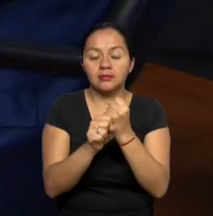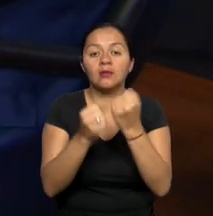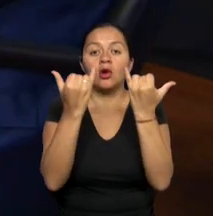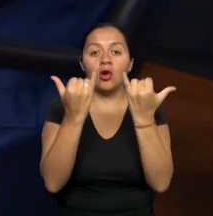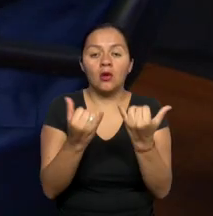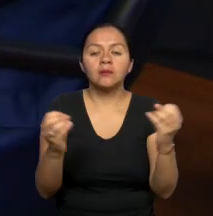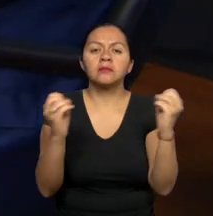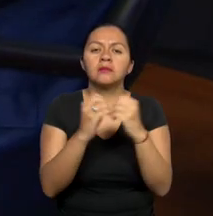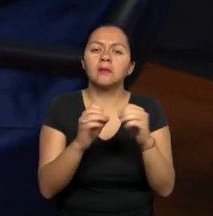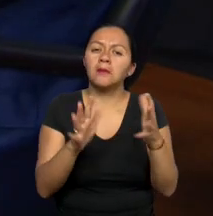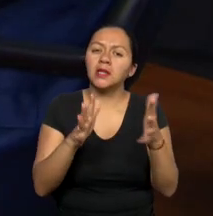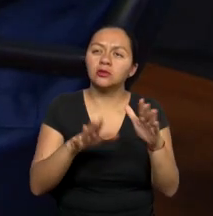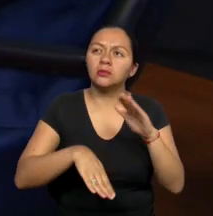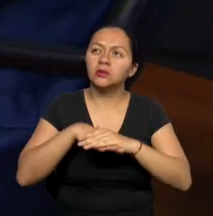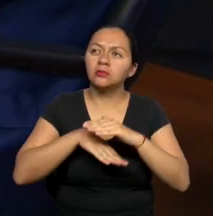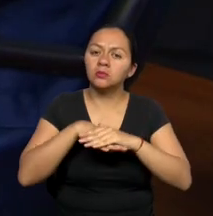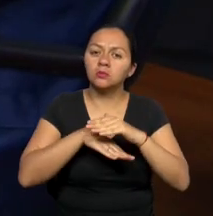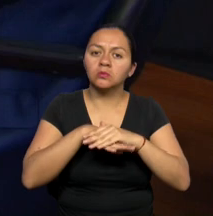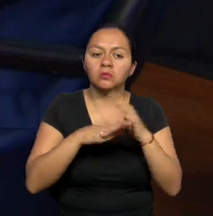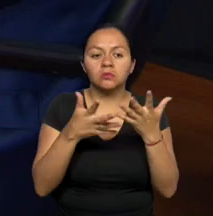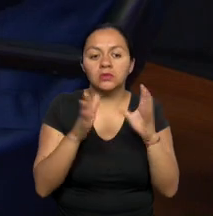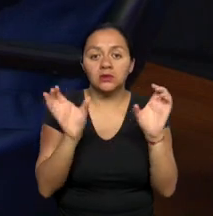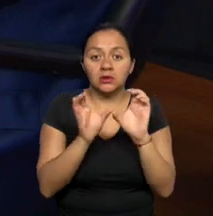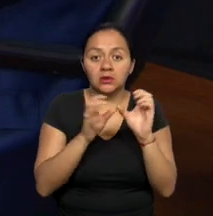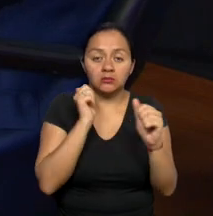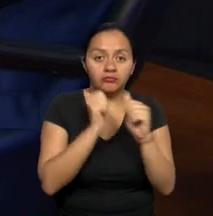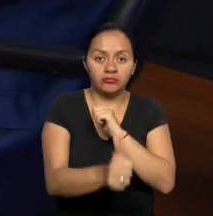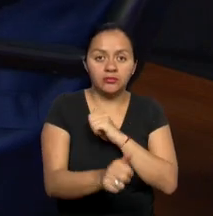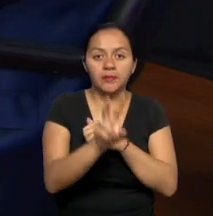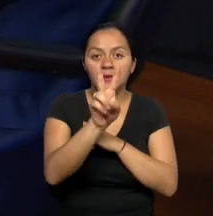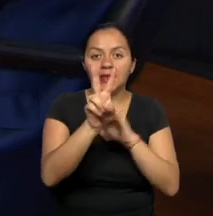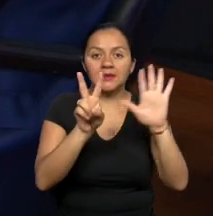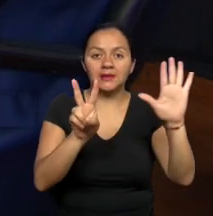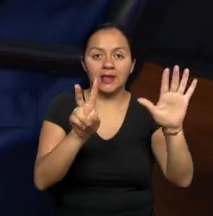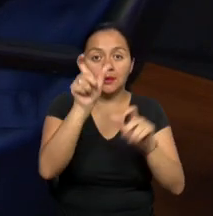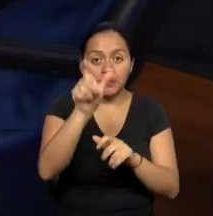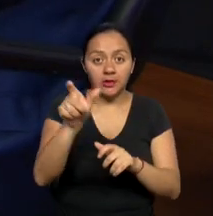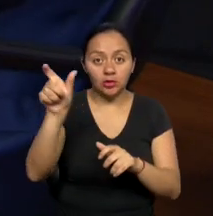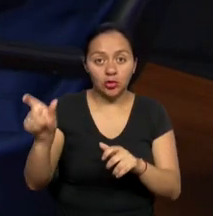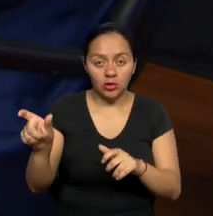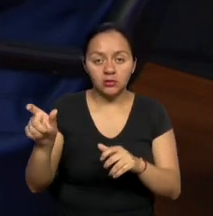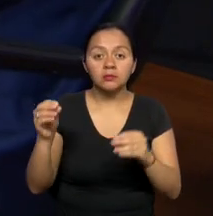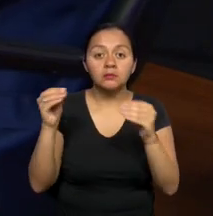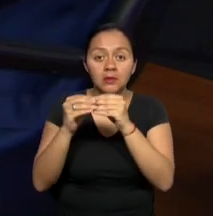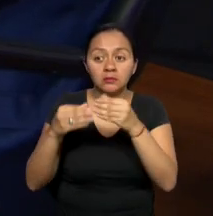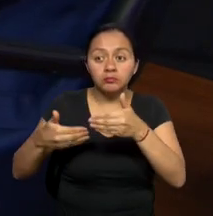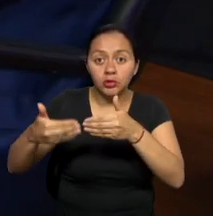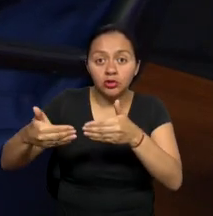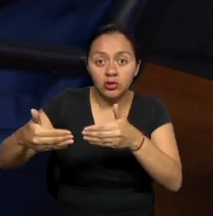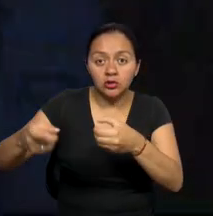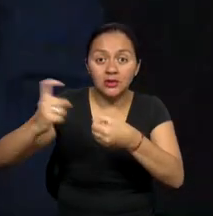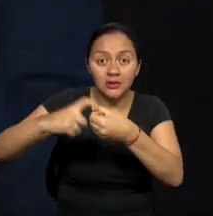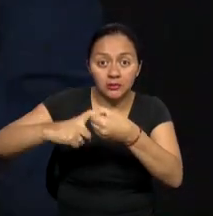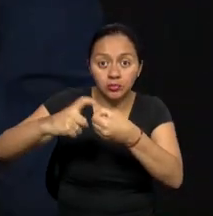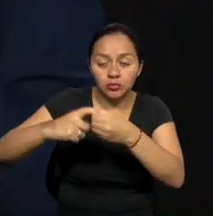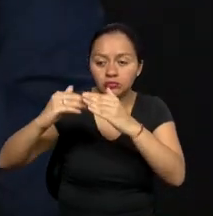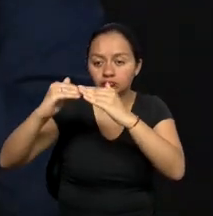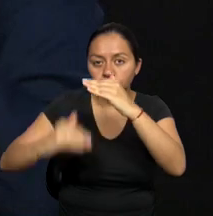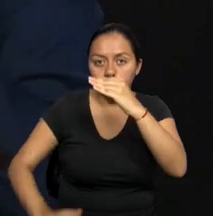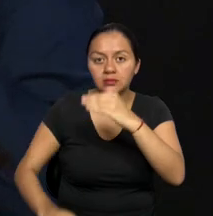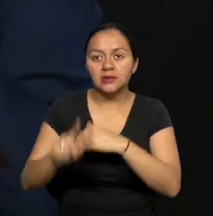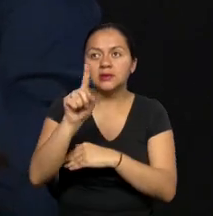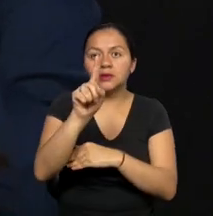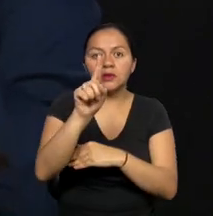Hemos aproximadamente ya certificado a 27 personas y en proceso de certificación están aproximadamente